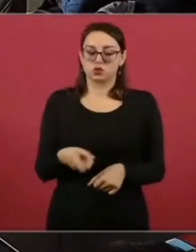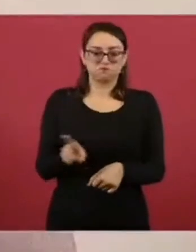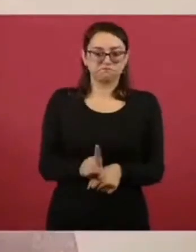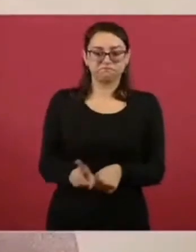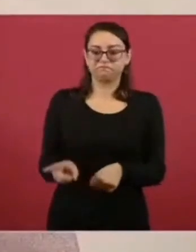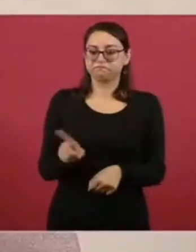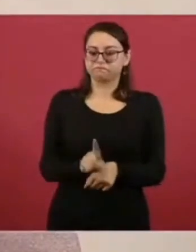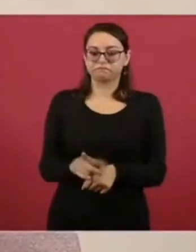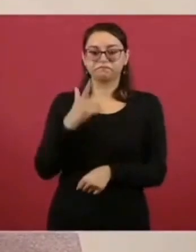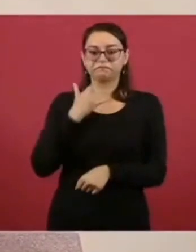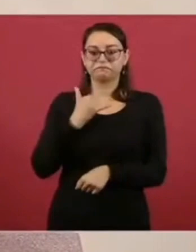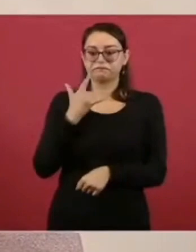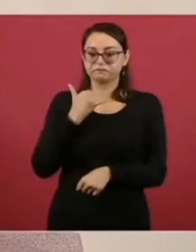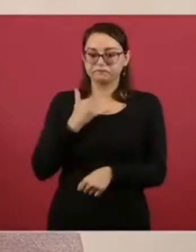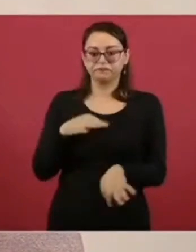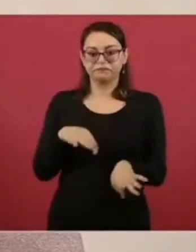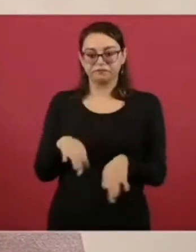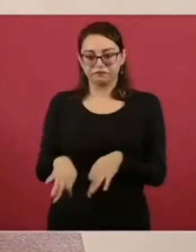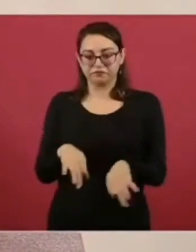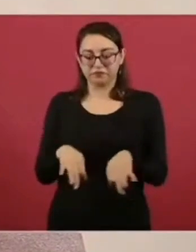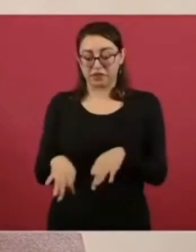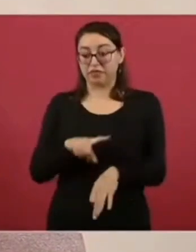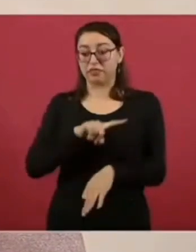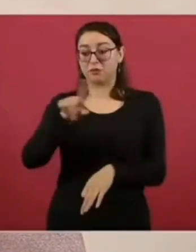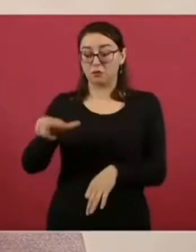Nos reunimos cada tres meses.